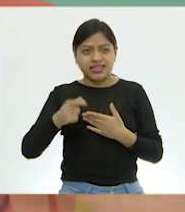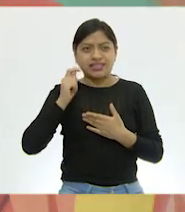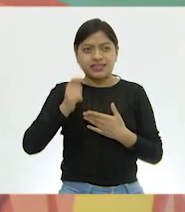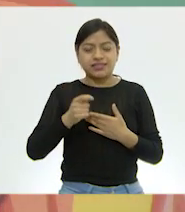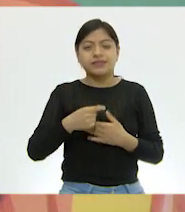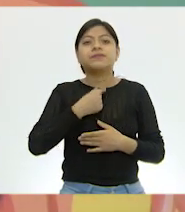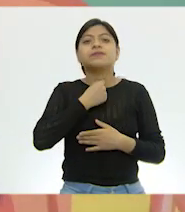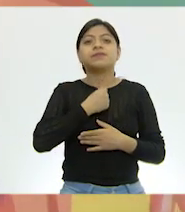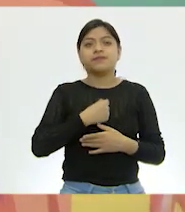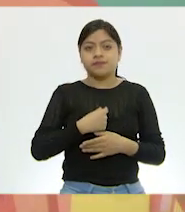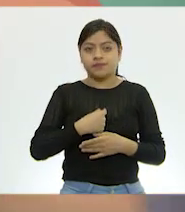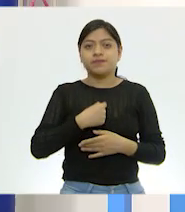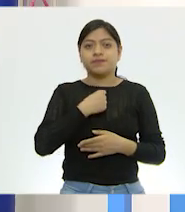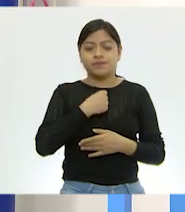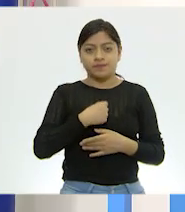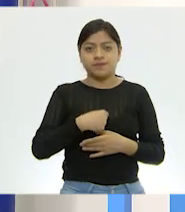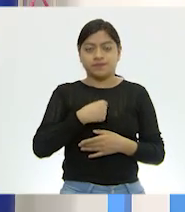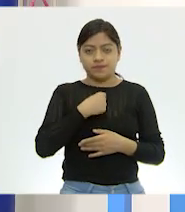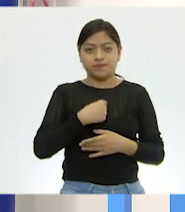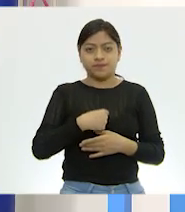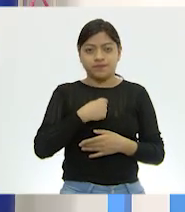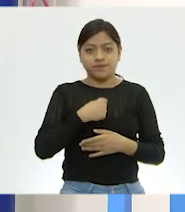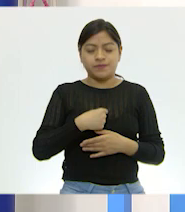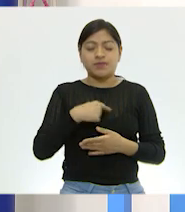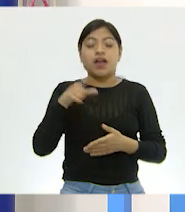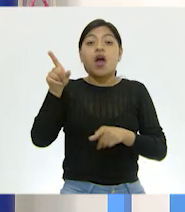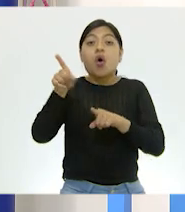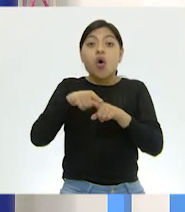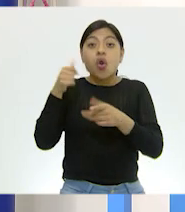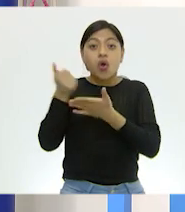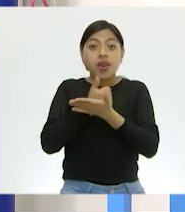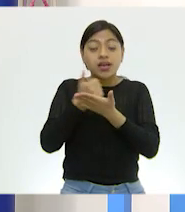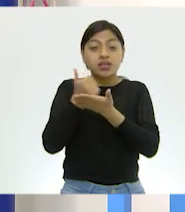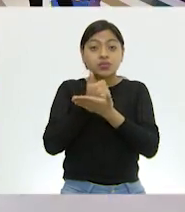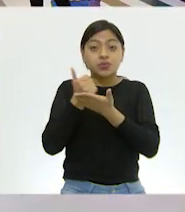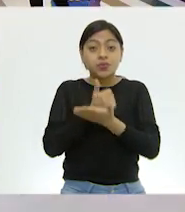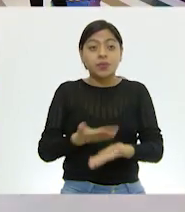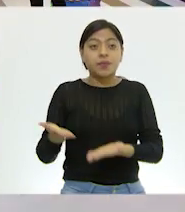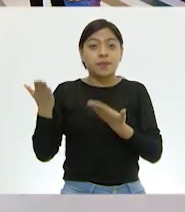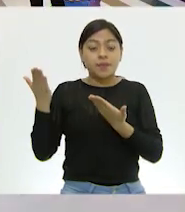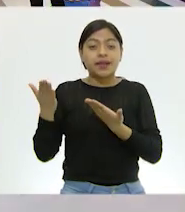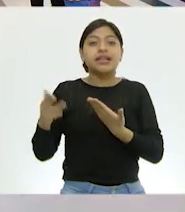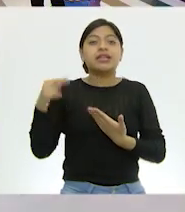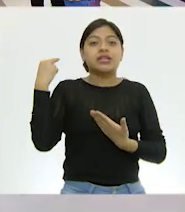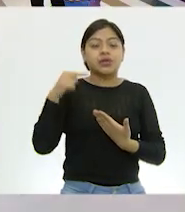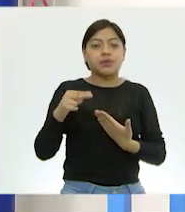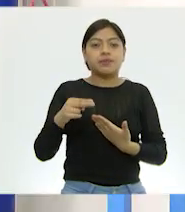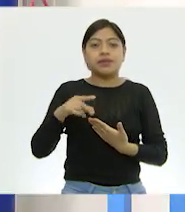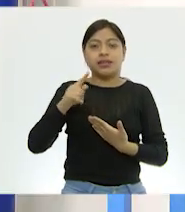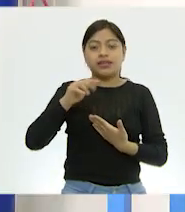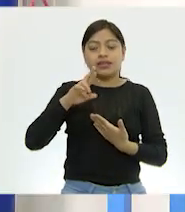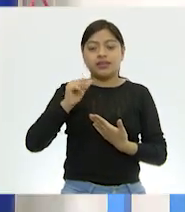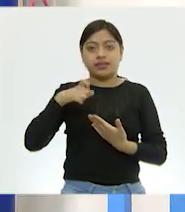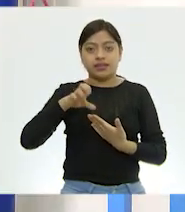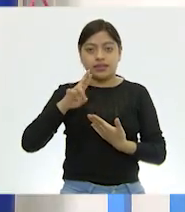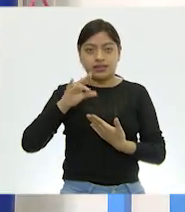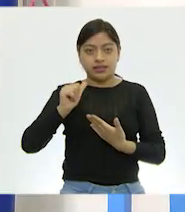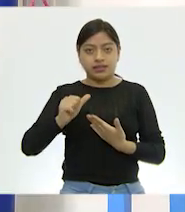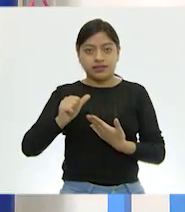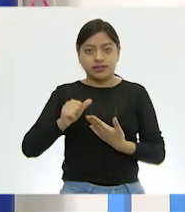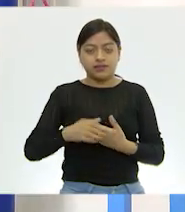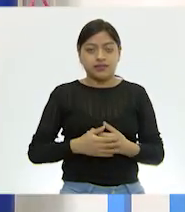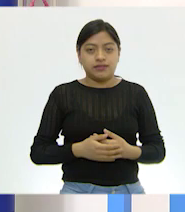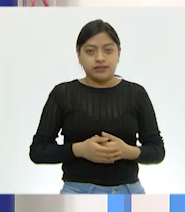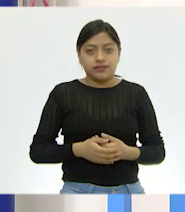Exacto. Ese tubito que está de color azul en nuestra ilustración es la tráquea. Muy bien.